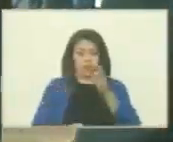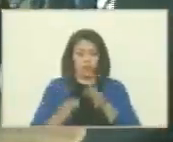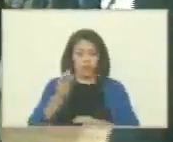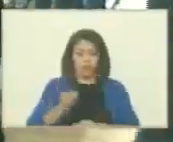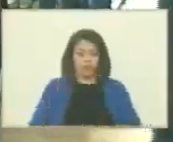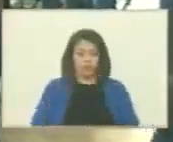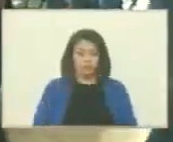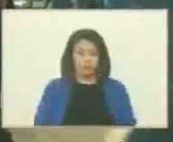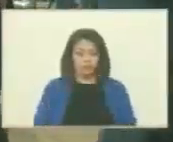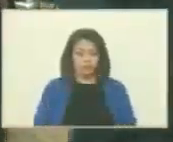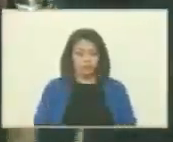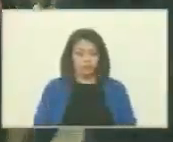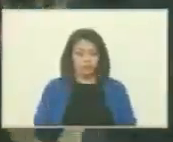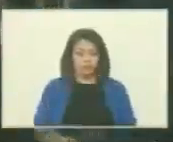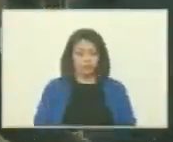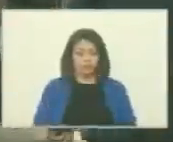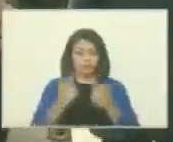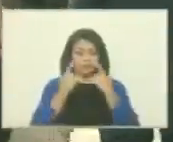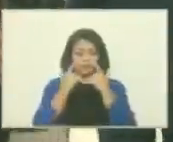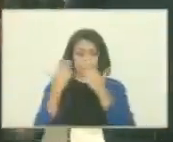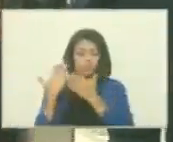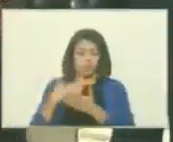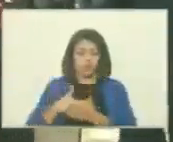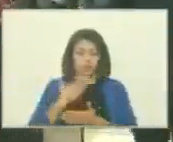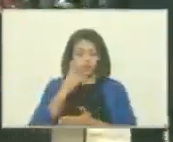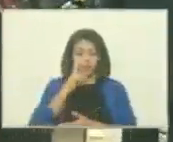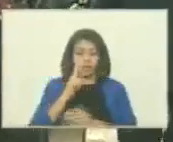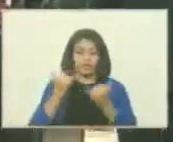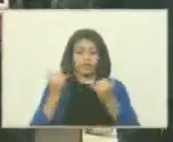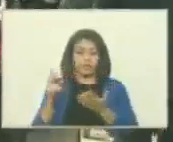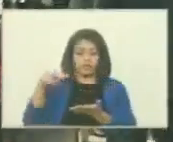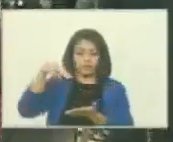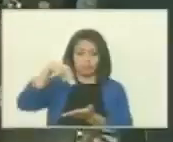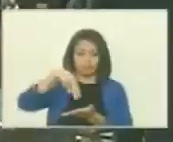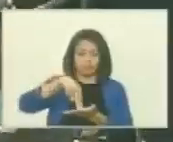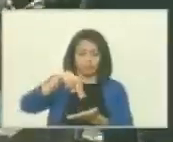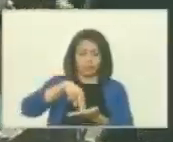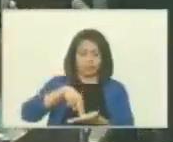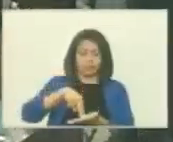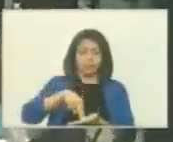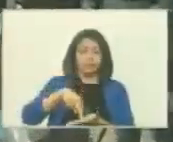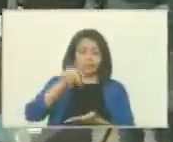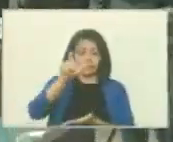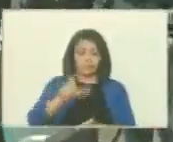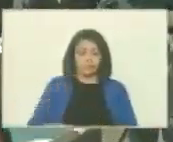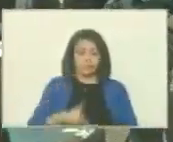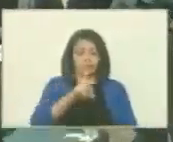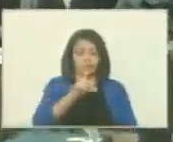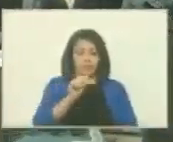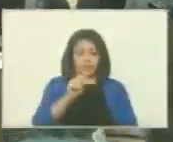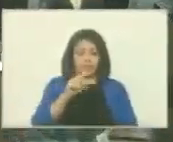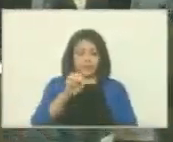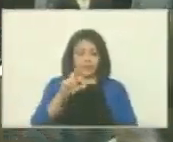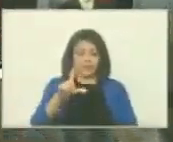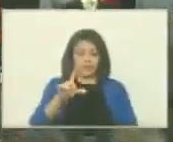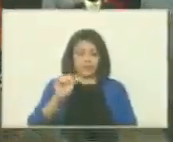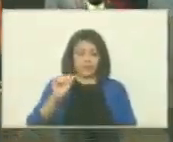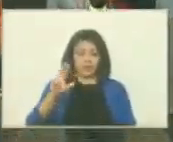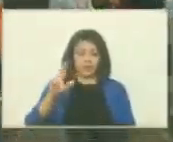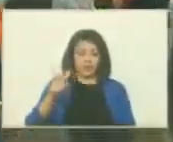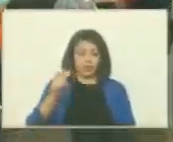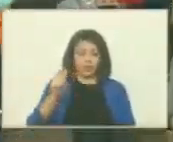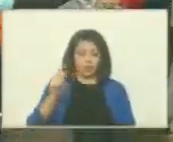Pues allí, pues se pueden observar, ya se encuentra el ciudadano Daniel Augusto